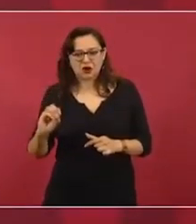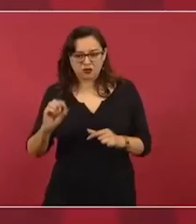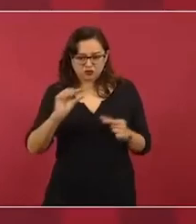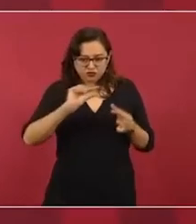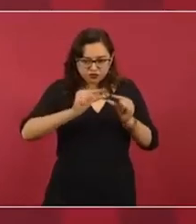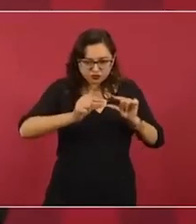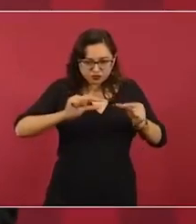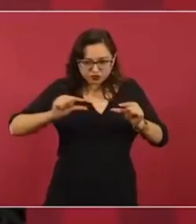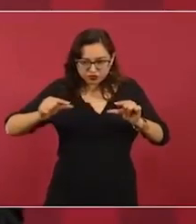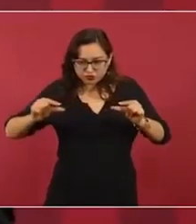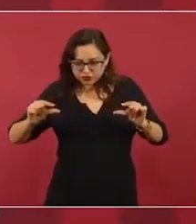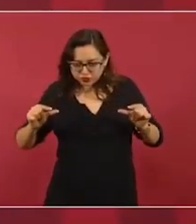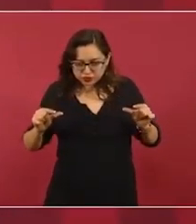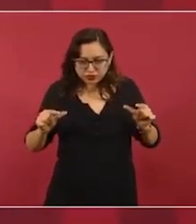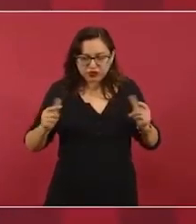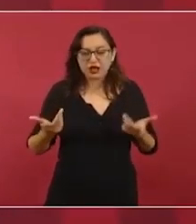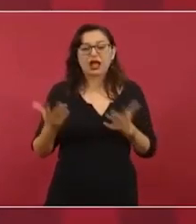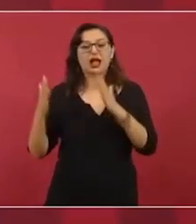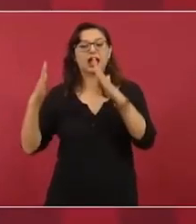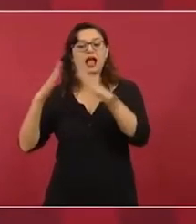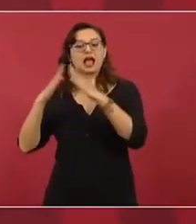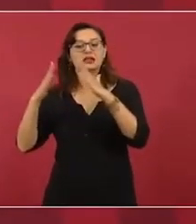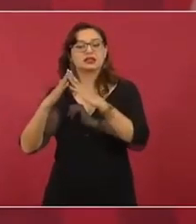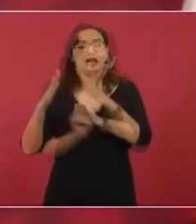José Ramón, un Lego.